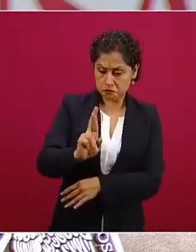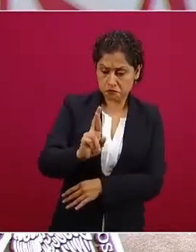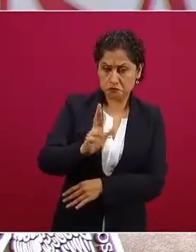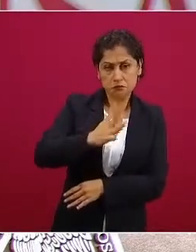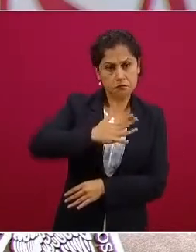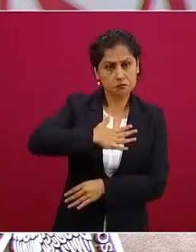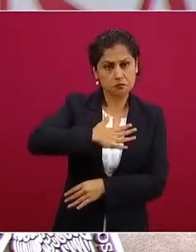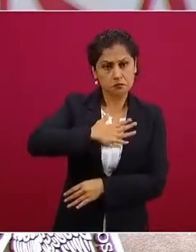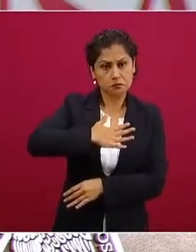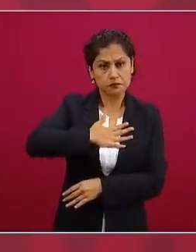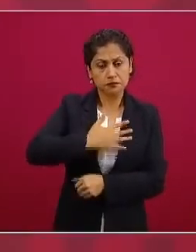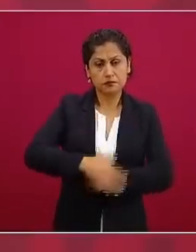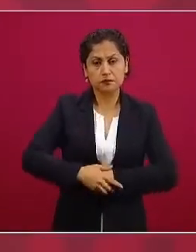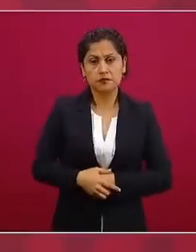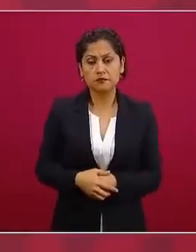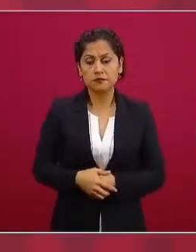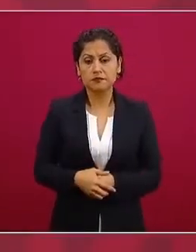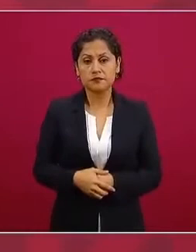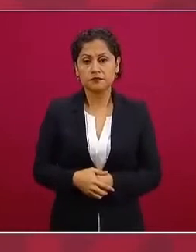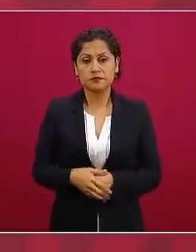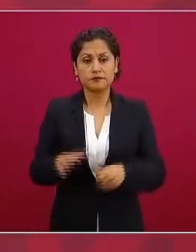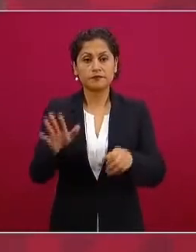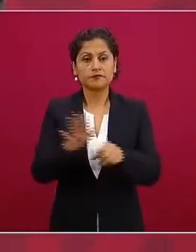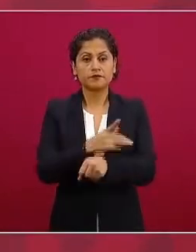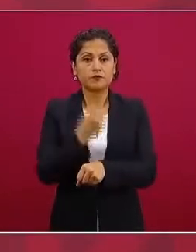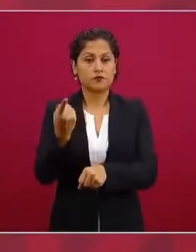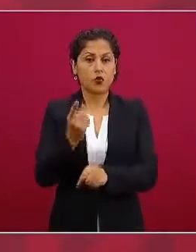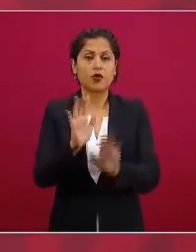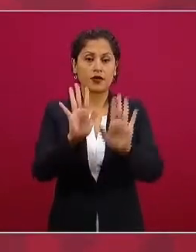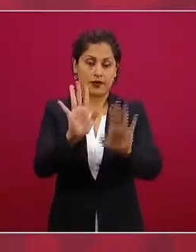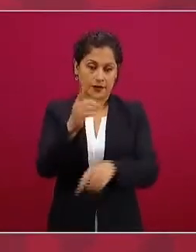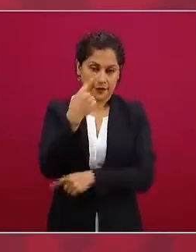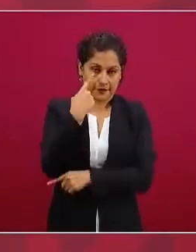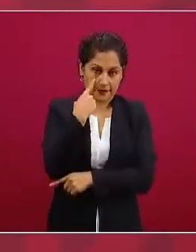porque una cosa es